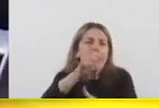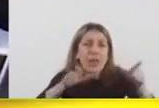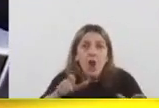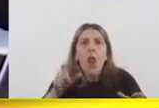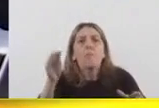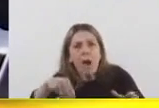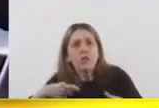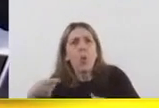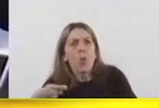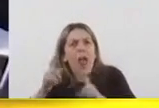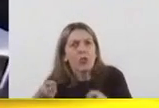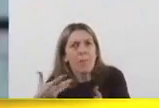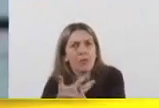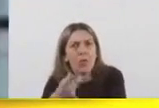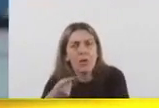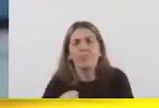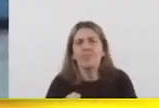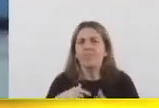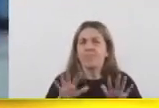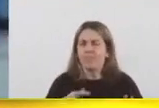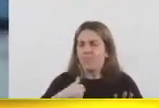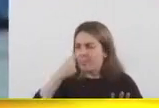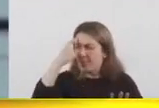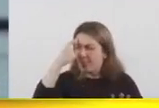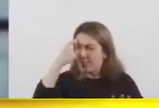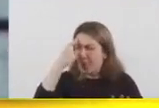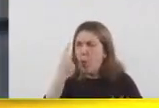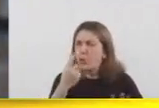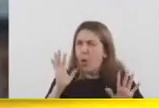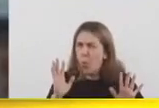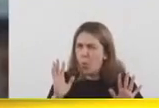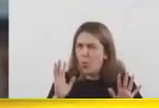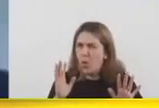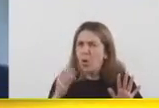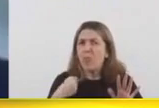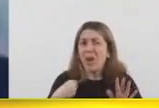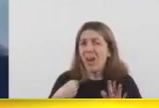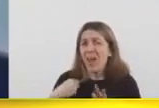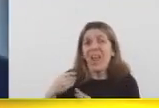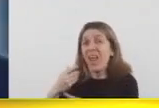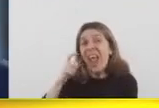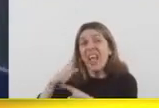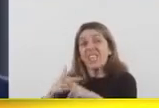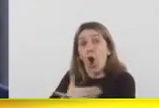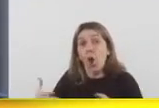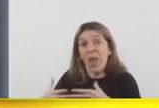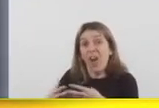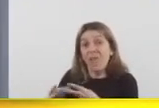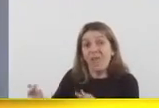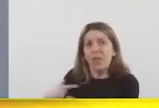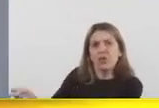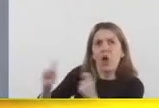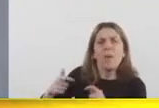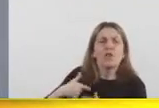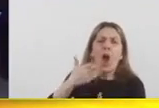Y ahí me detengo un segundo. Porque la verdad es que recibimos un país en una situación muy crítica. No voy a hablar tanto del